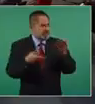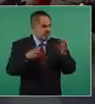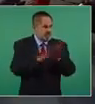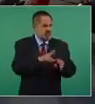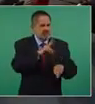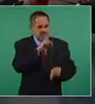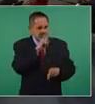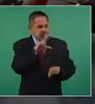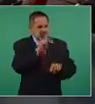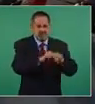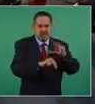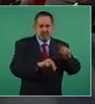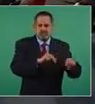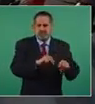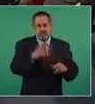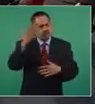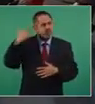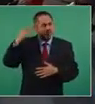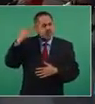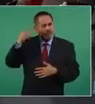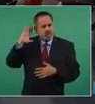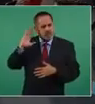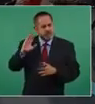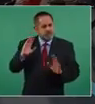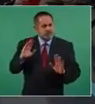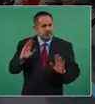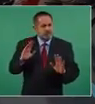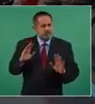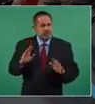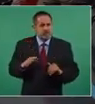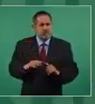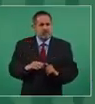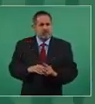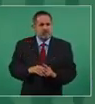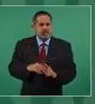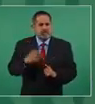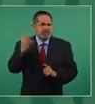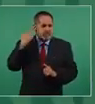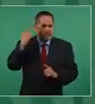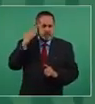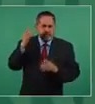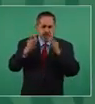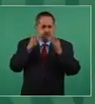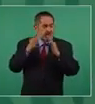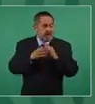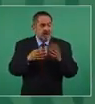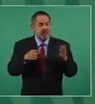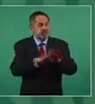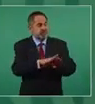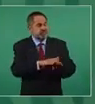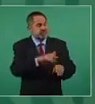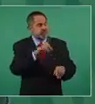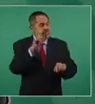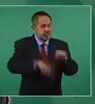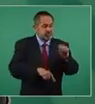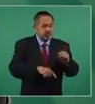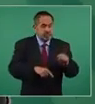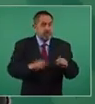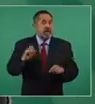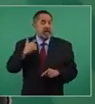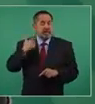o se cancelaban programas de radio, de televisión,